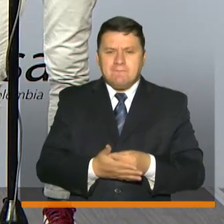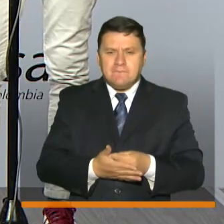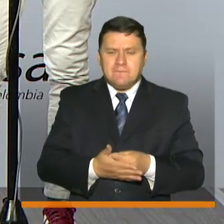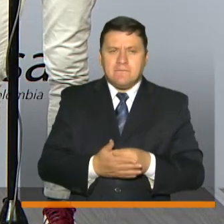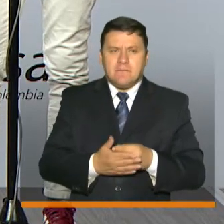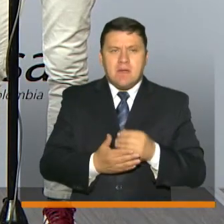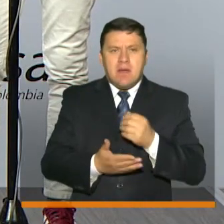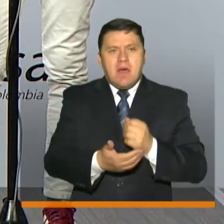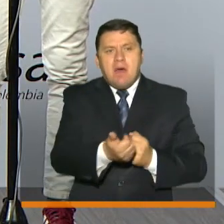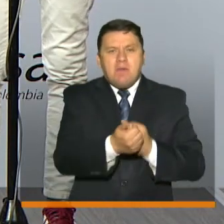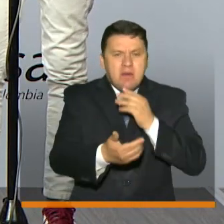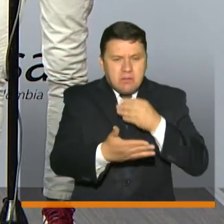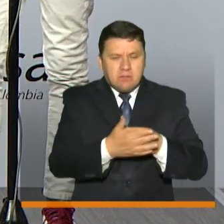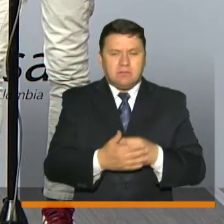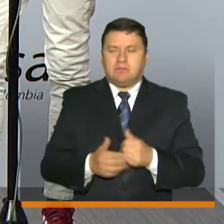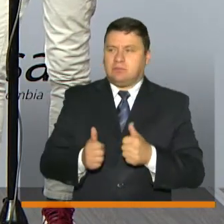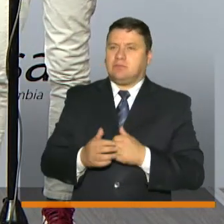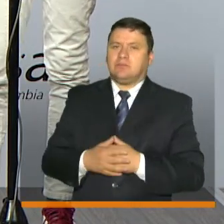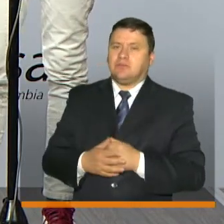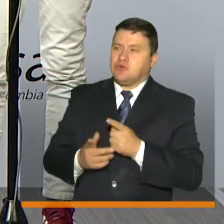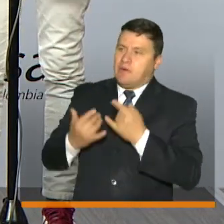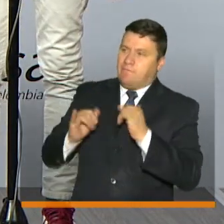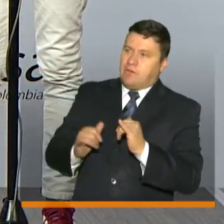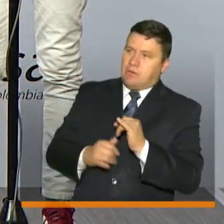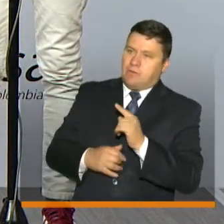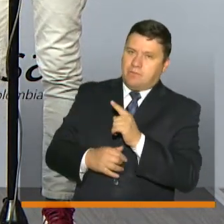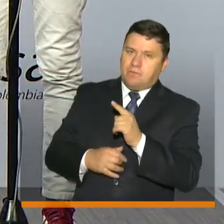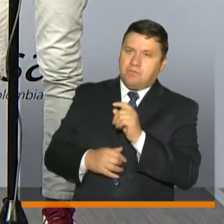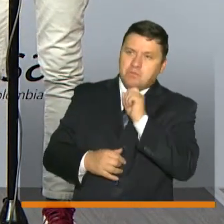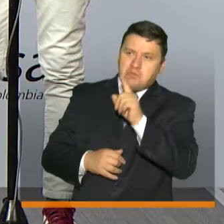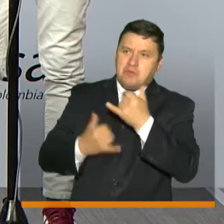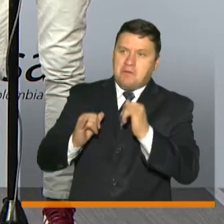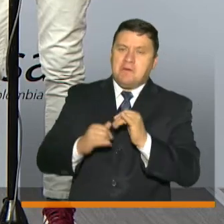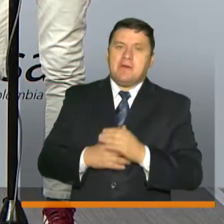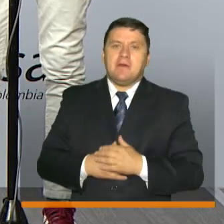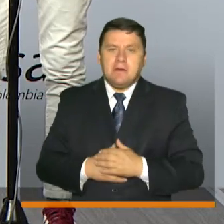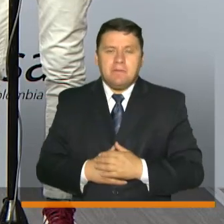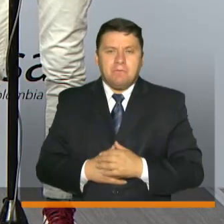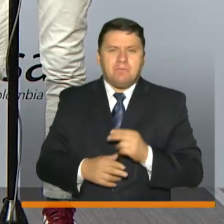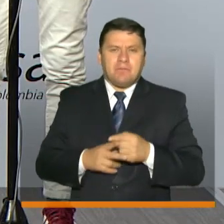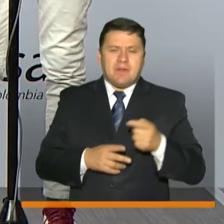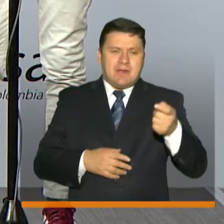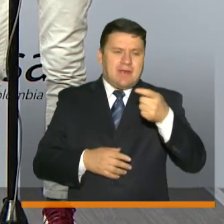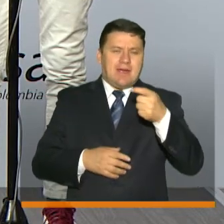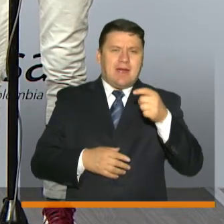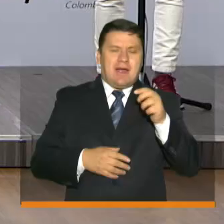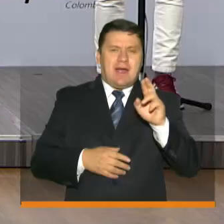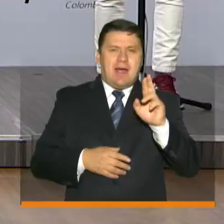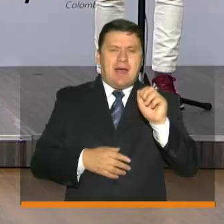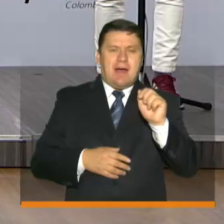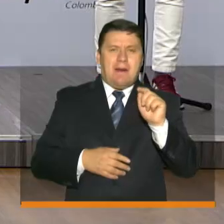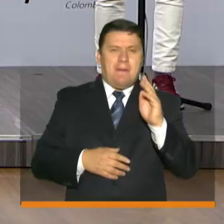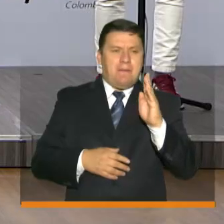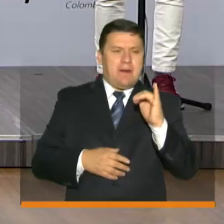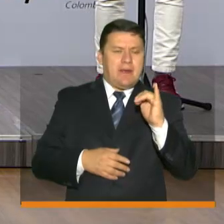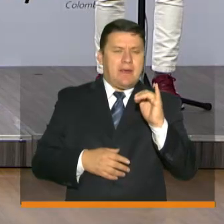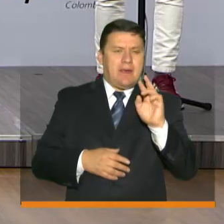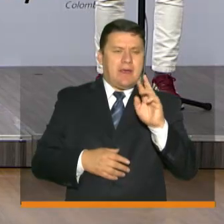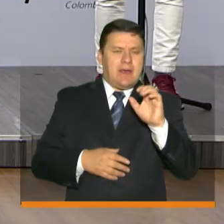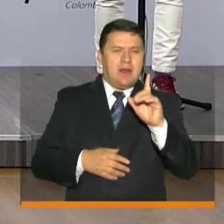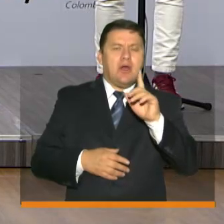beneficiarios Muy bien y terminamos esta ronda de preguntas con Gabriela Jaime de que hubo